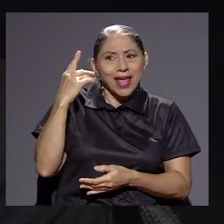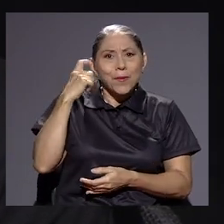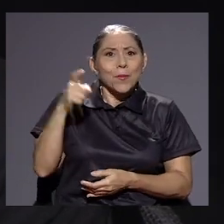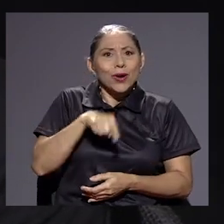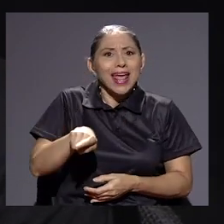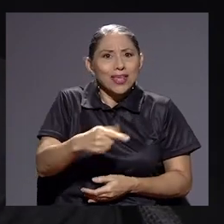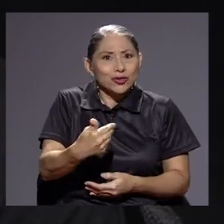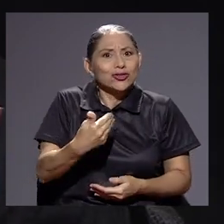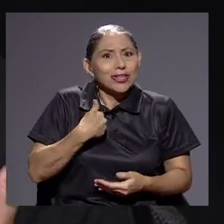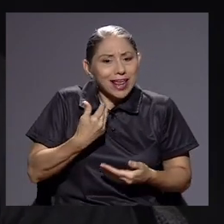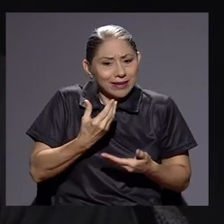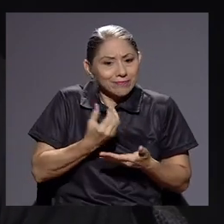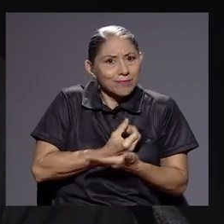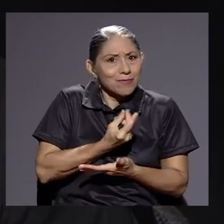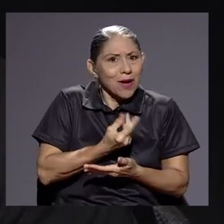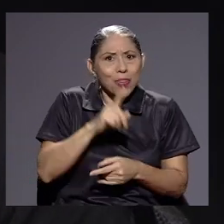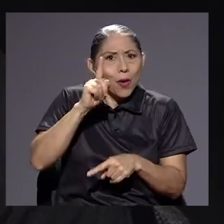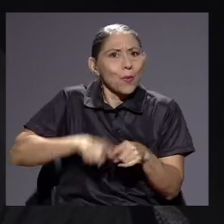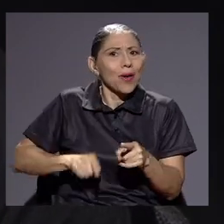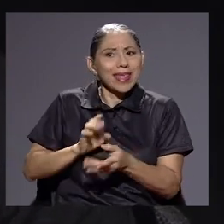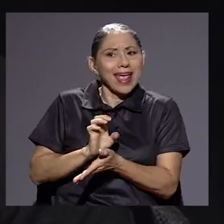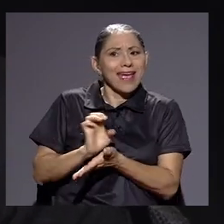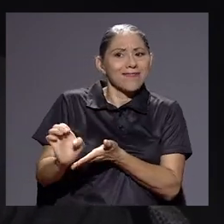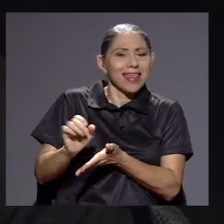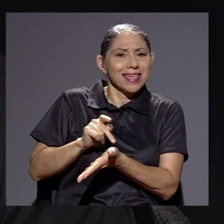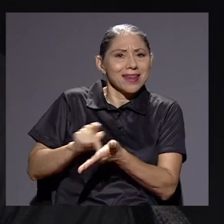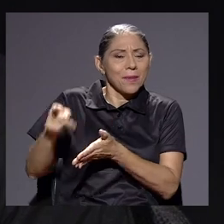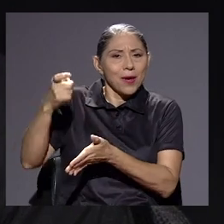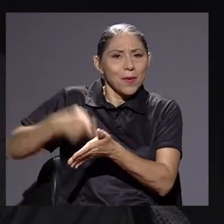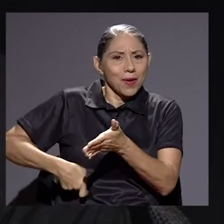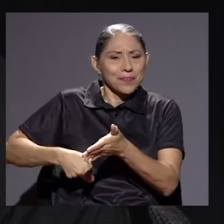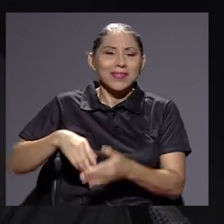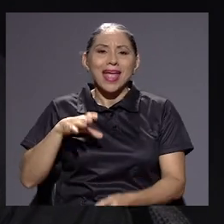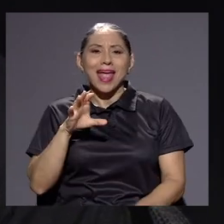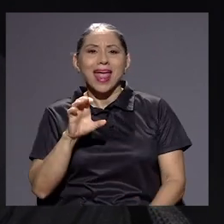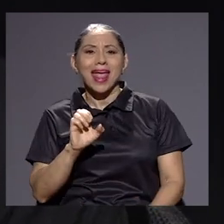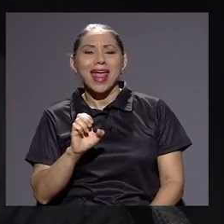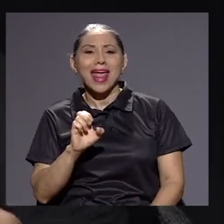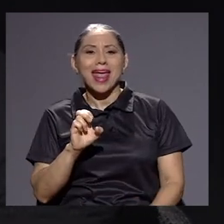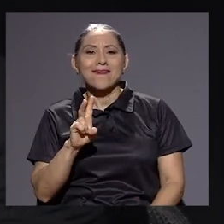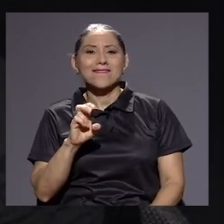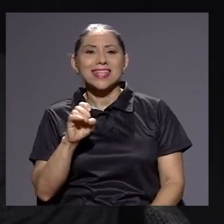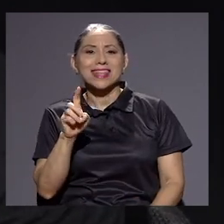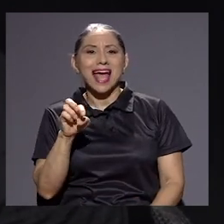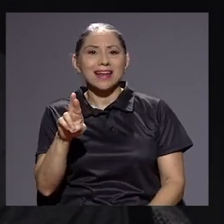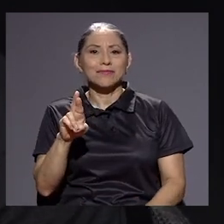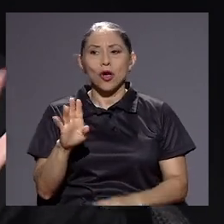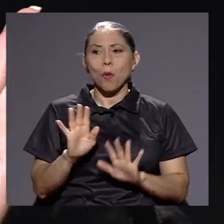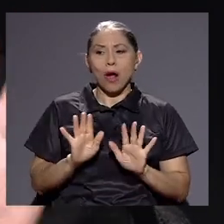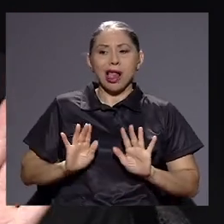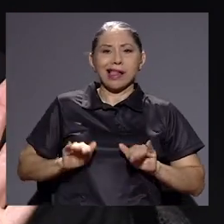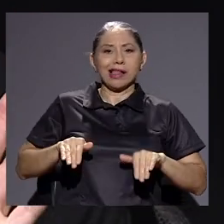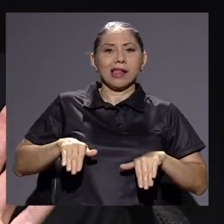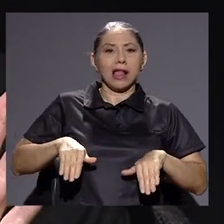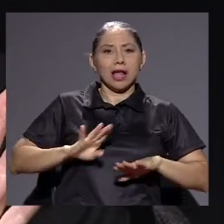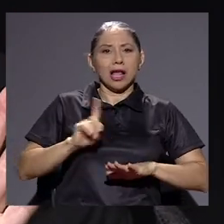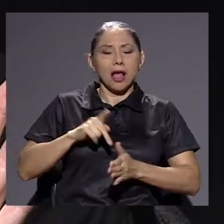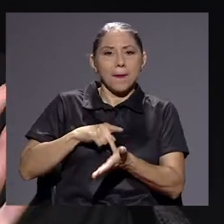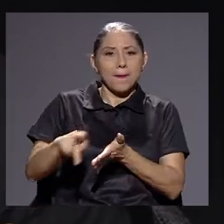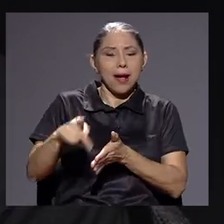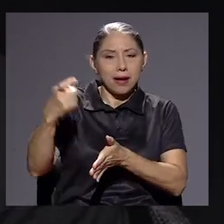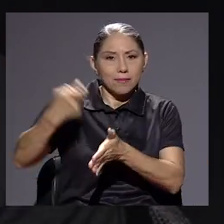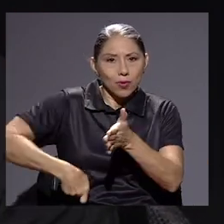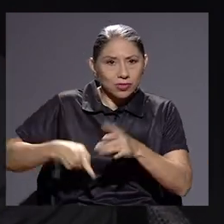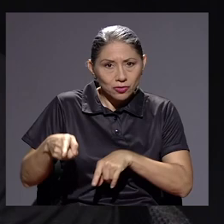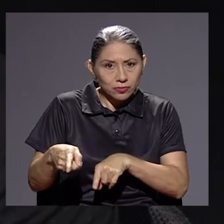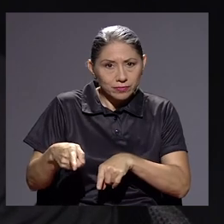Entonces estamos hablando que evasión es cuando uno evita cancelar, en este caso estamos hablando